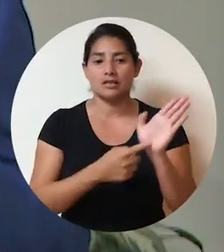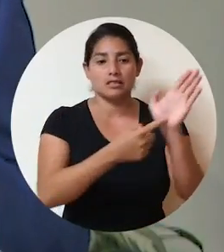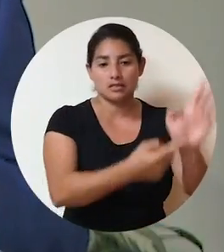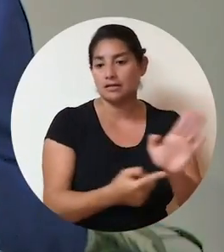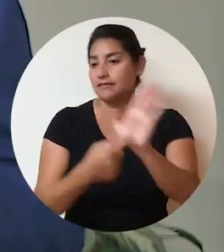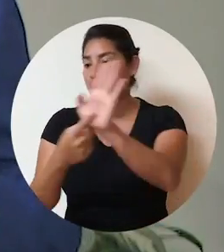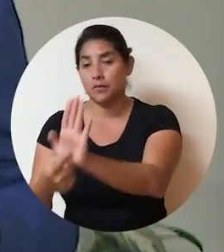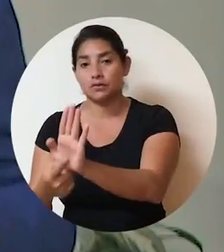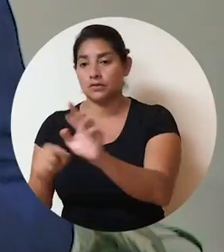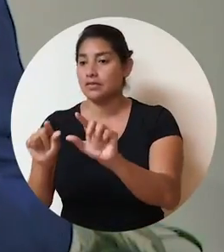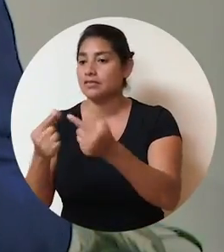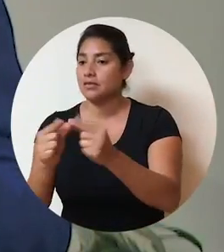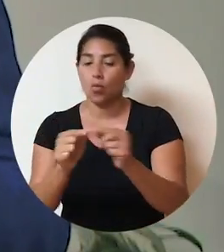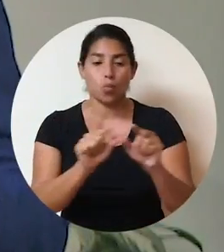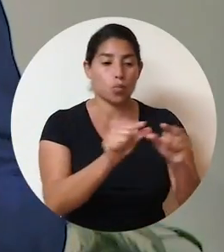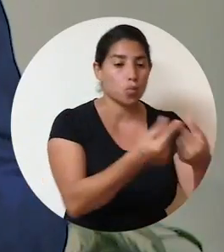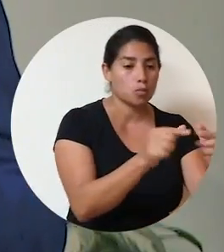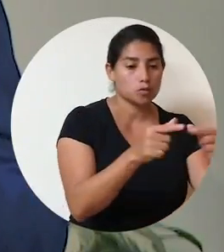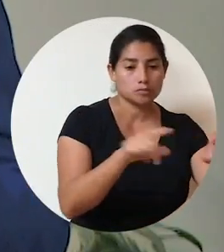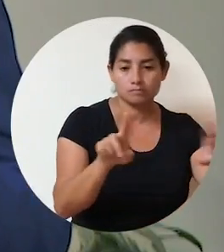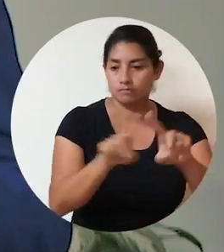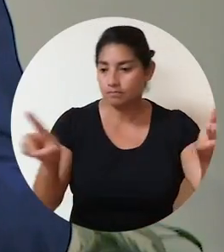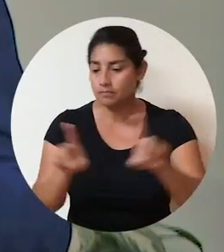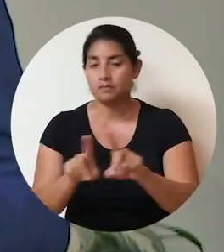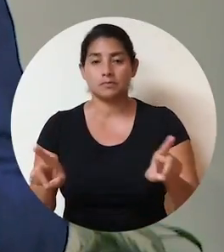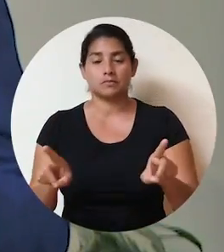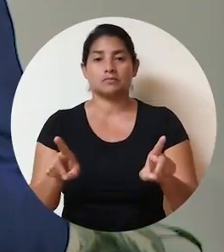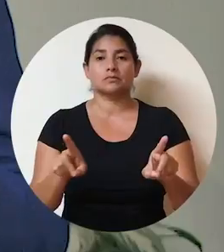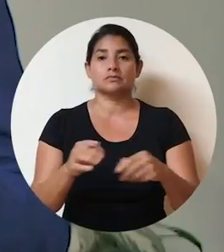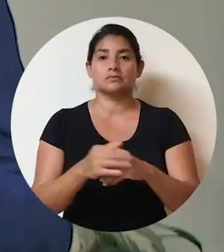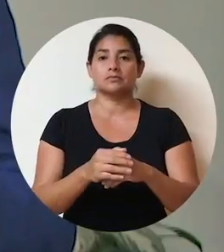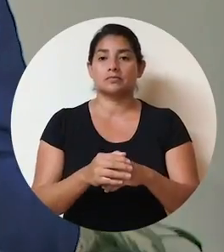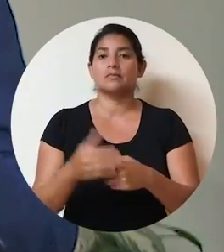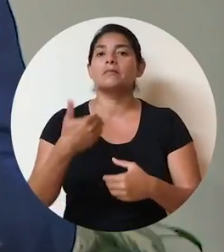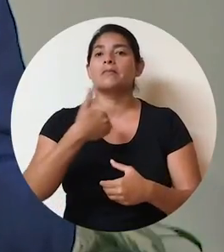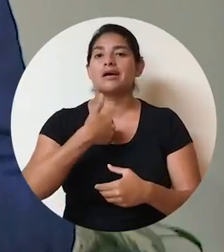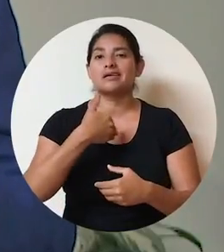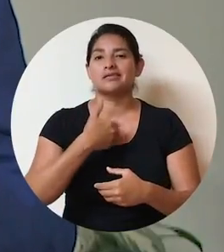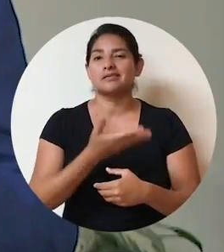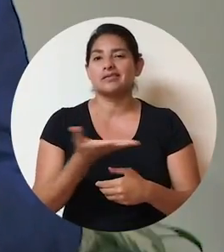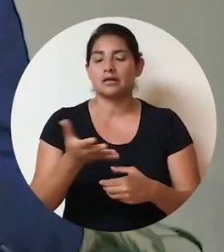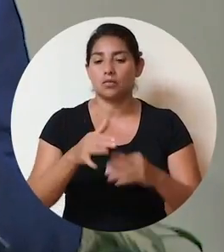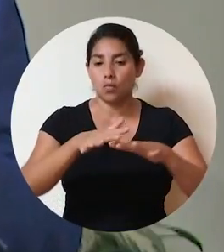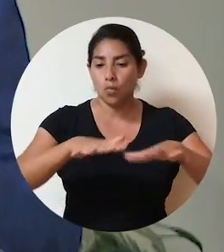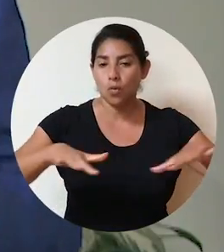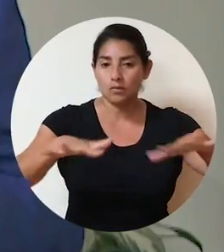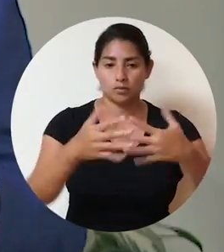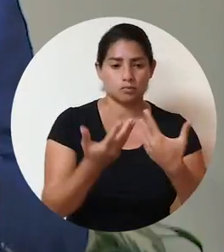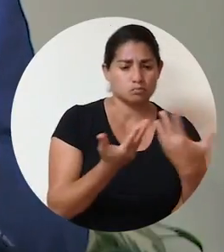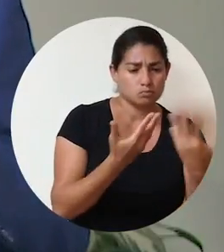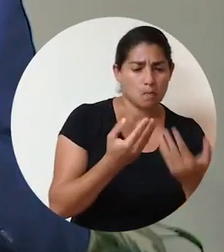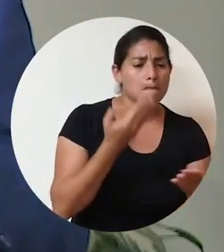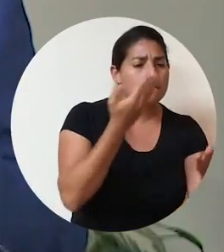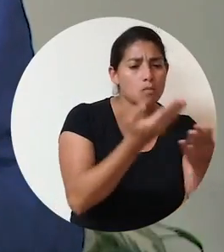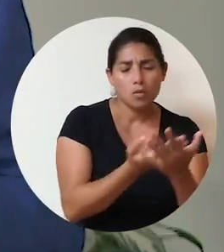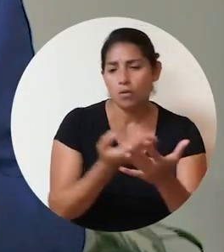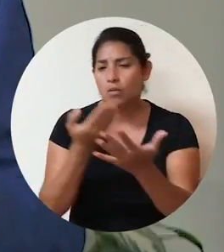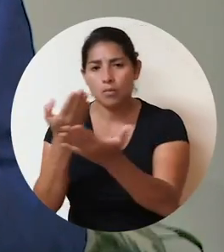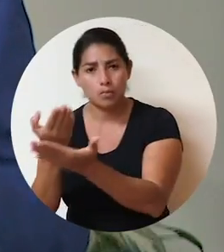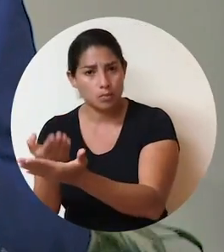las representaciones de los diversos sectores tendrán espacio para